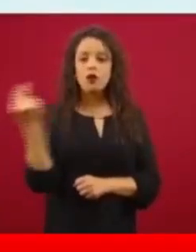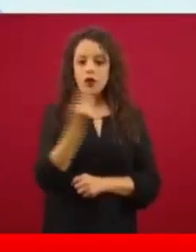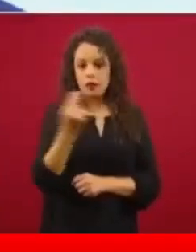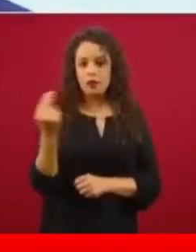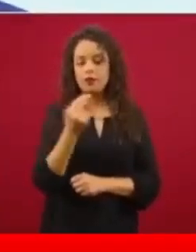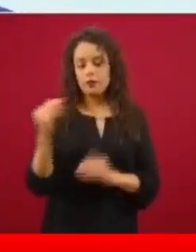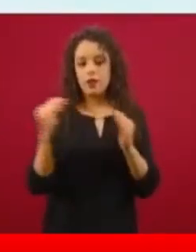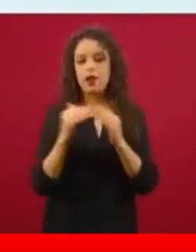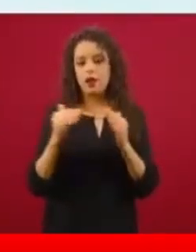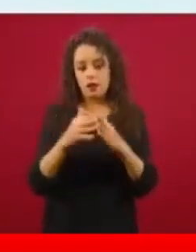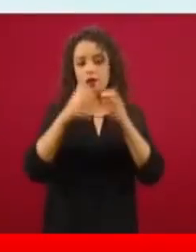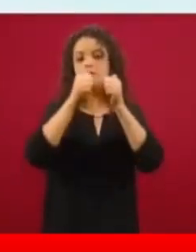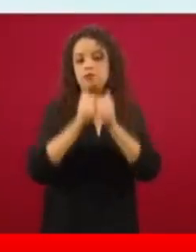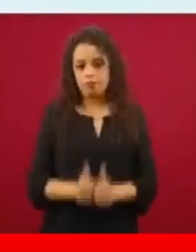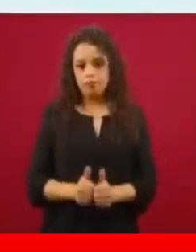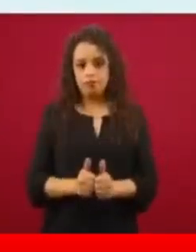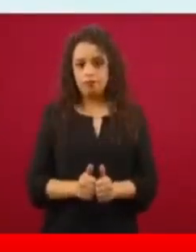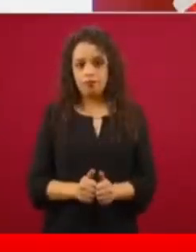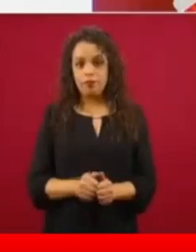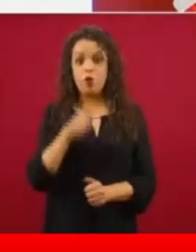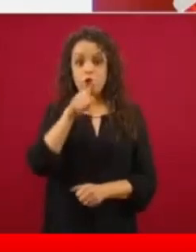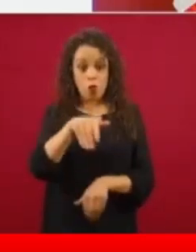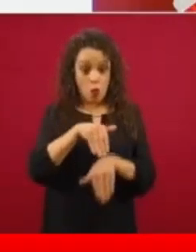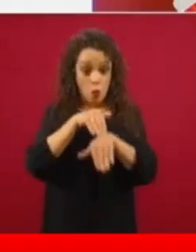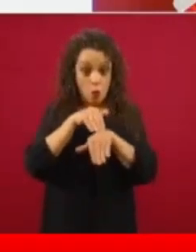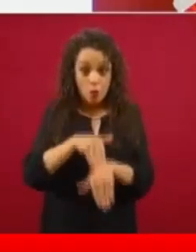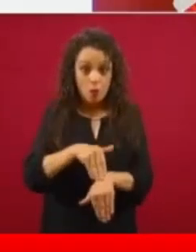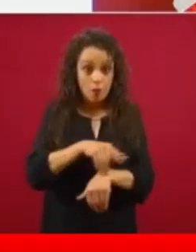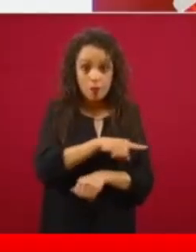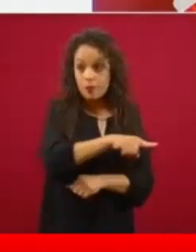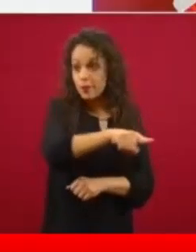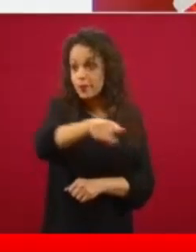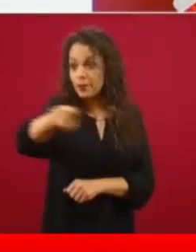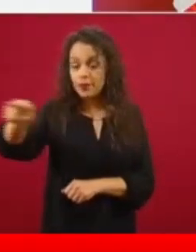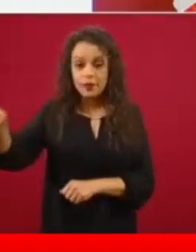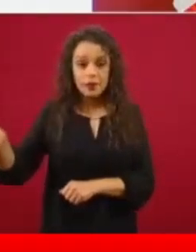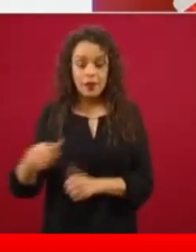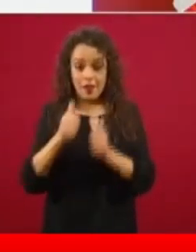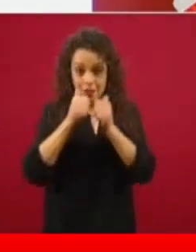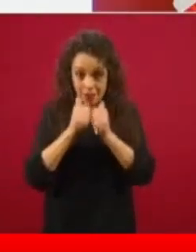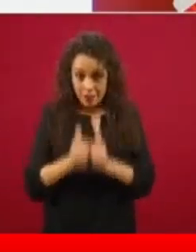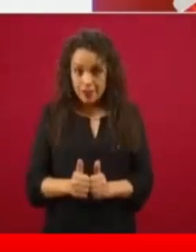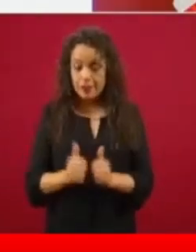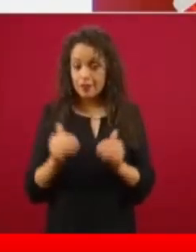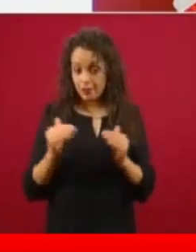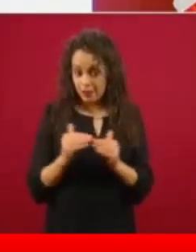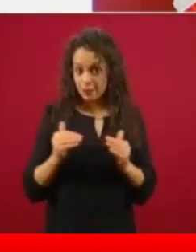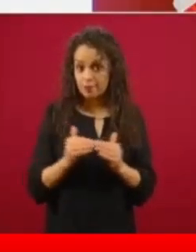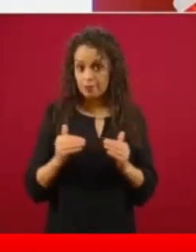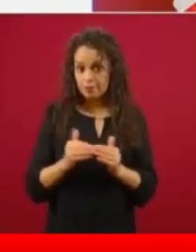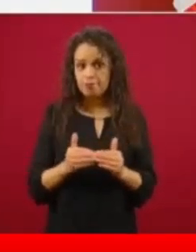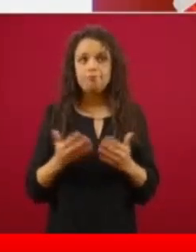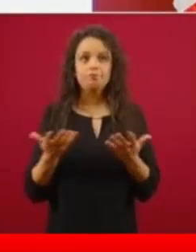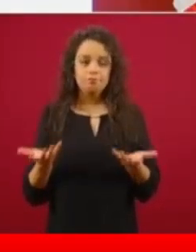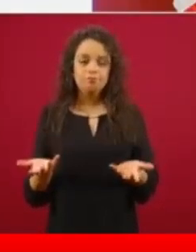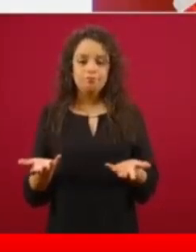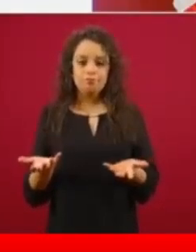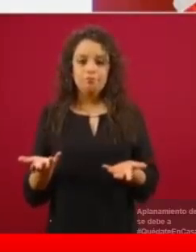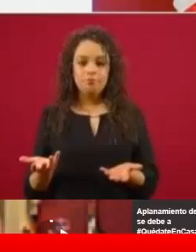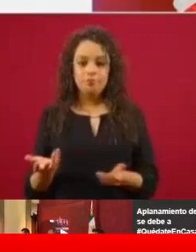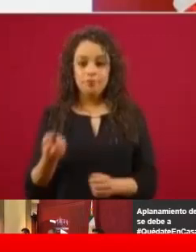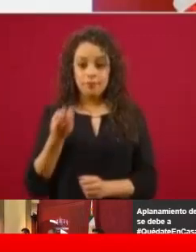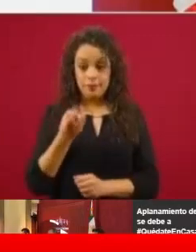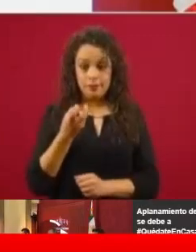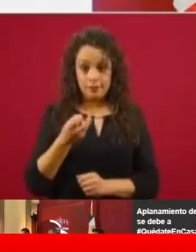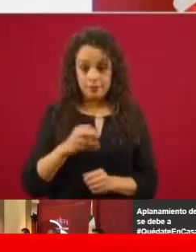porque si tú te quedas en casa, si todos nos quedamos en casa la mayor parte del tiempo posible, nos mantendremos en esta curva